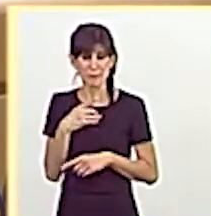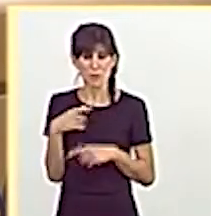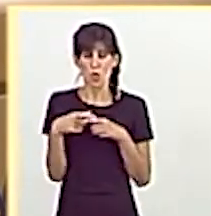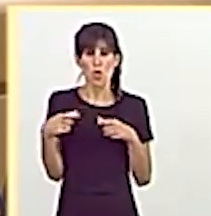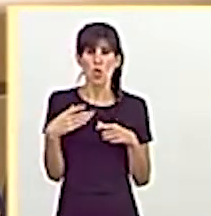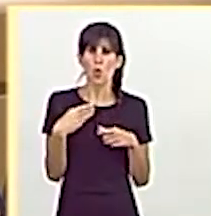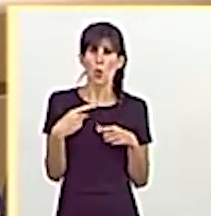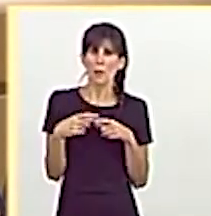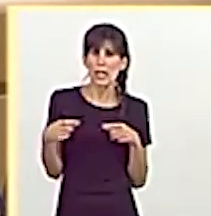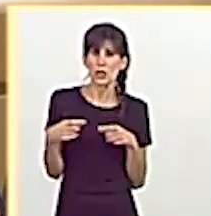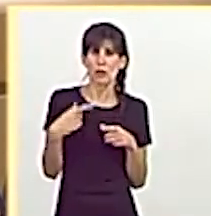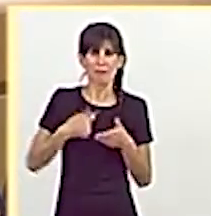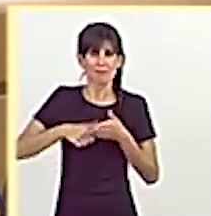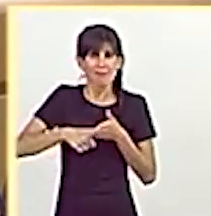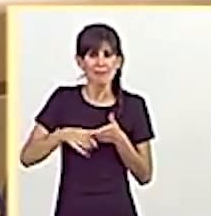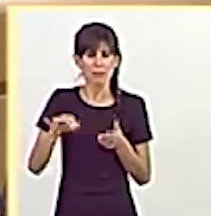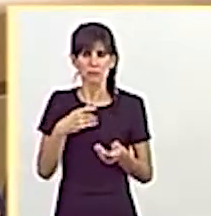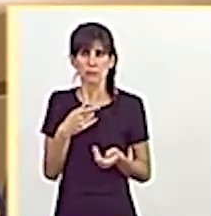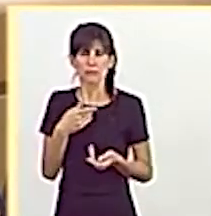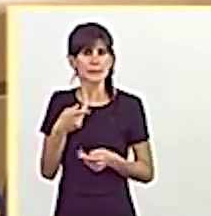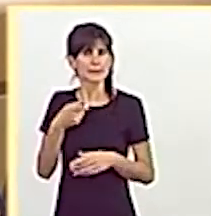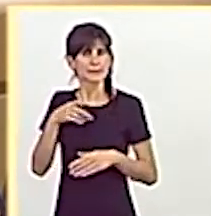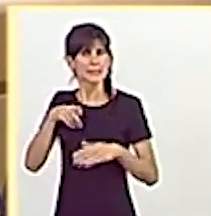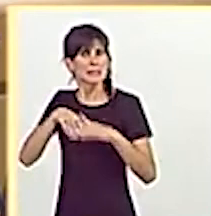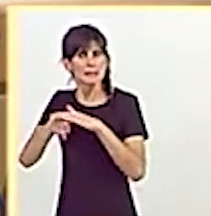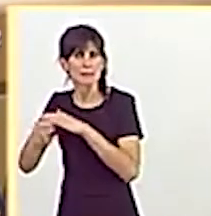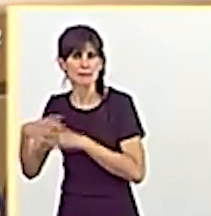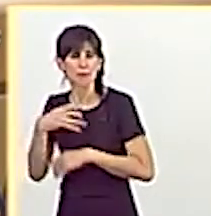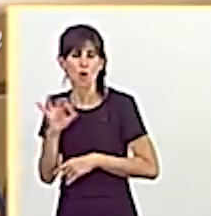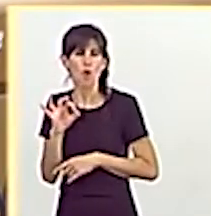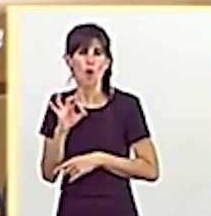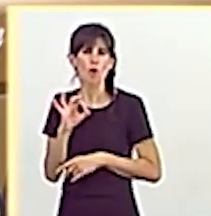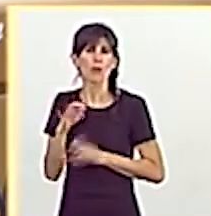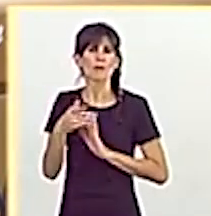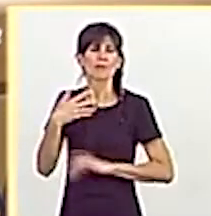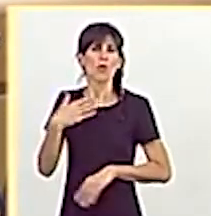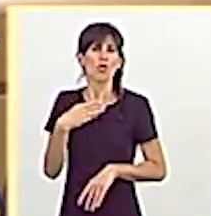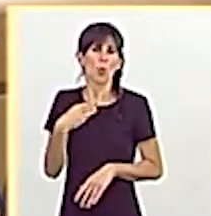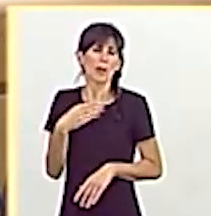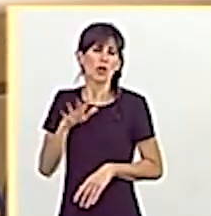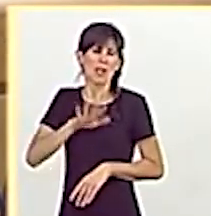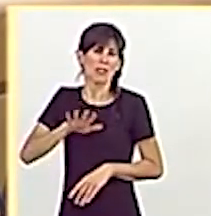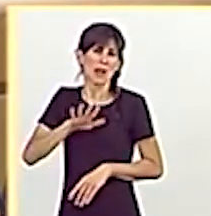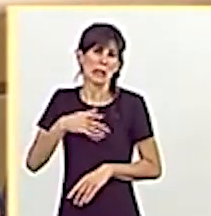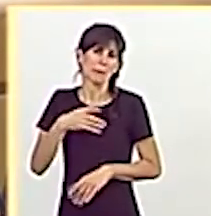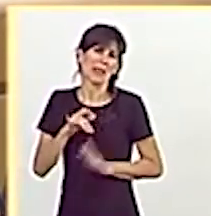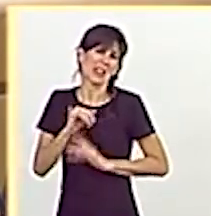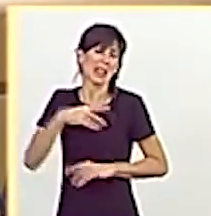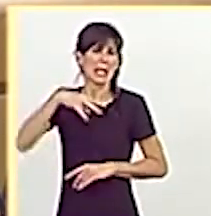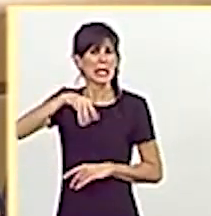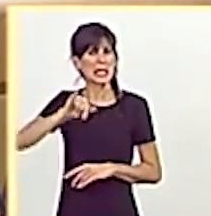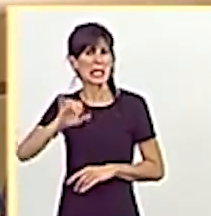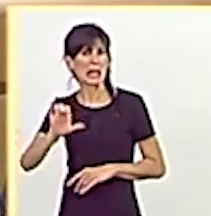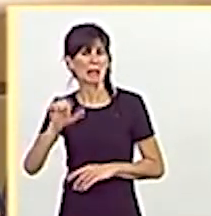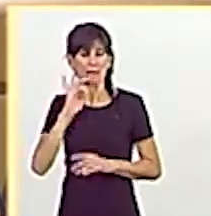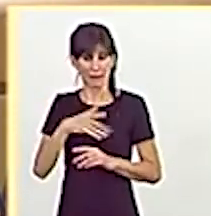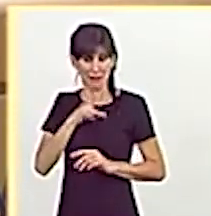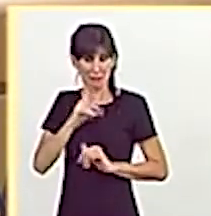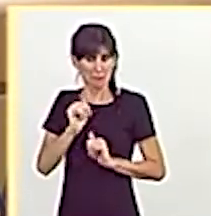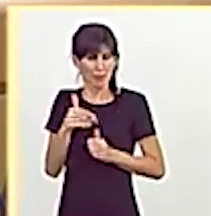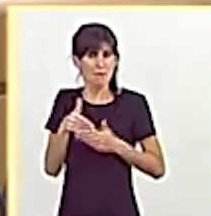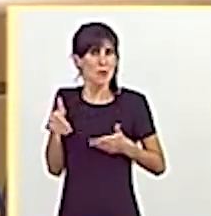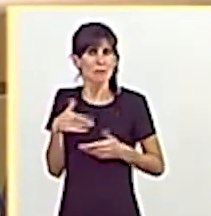documentos de identidad o tramitar el Documento Nacional de Identidad por primera vez. Sin estos documentos